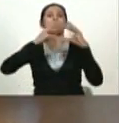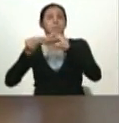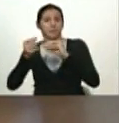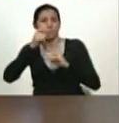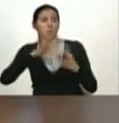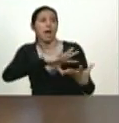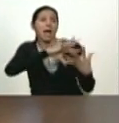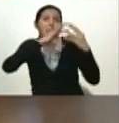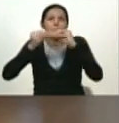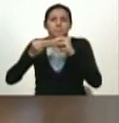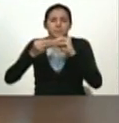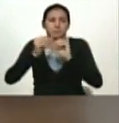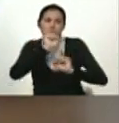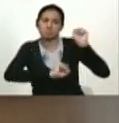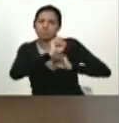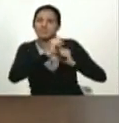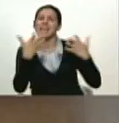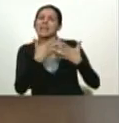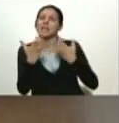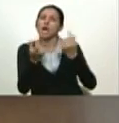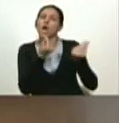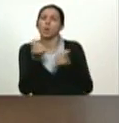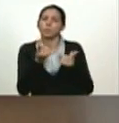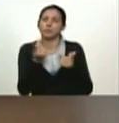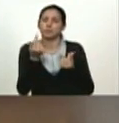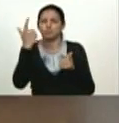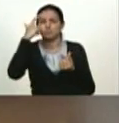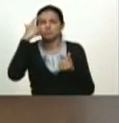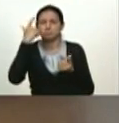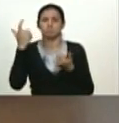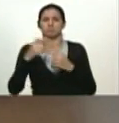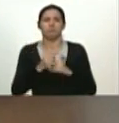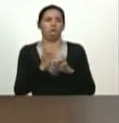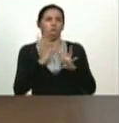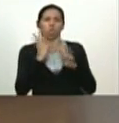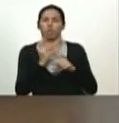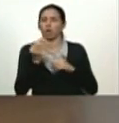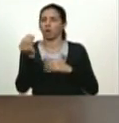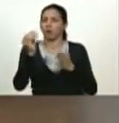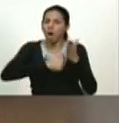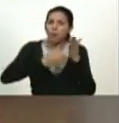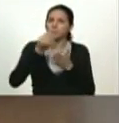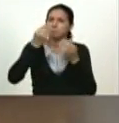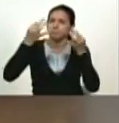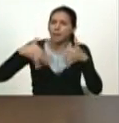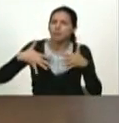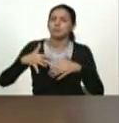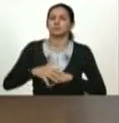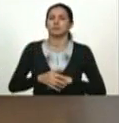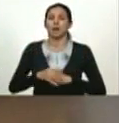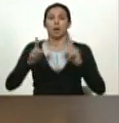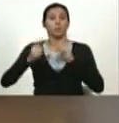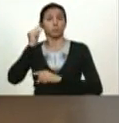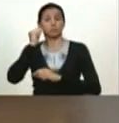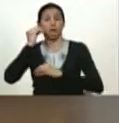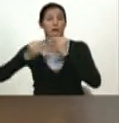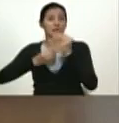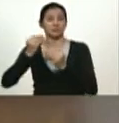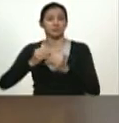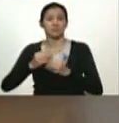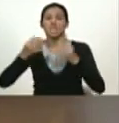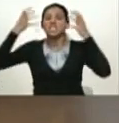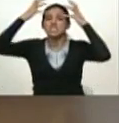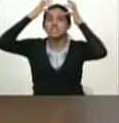económica se ha adaptado hay unas muchachas de la economía comunal fabricando tremendo champú